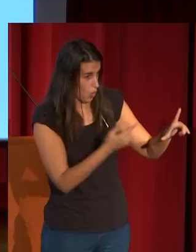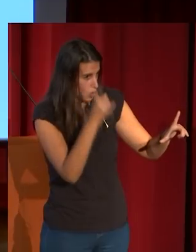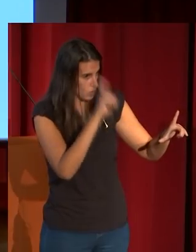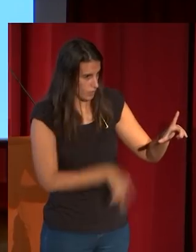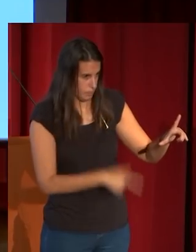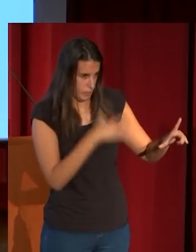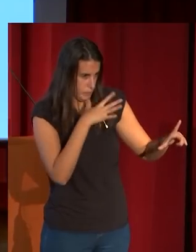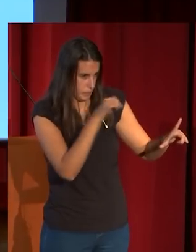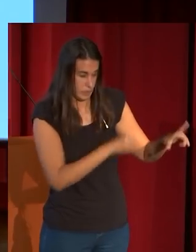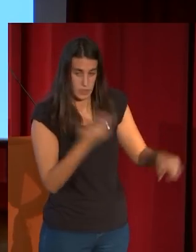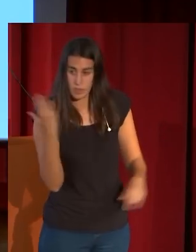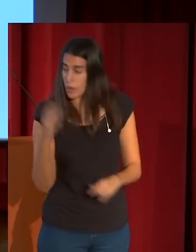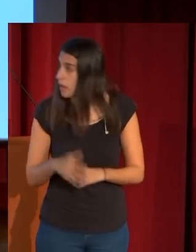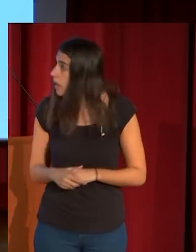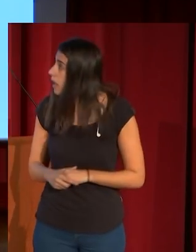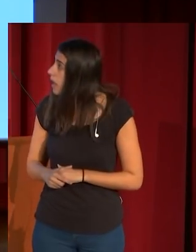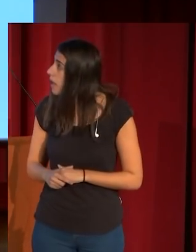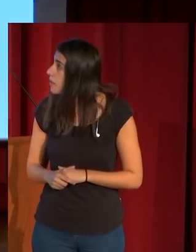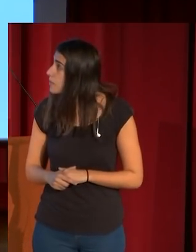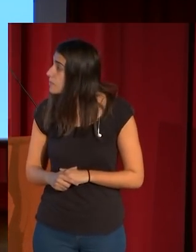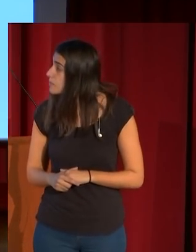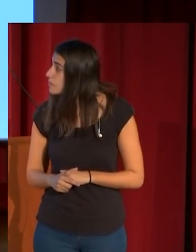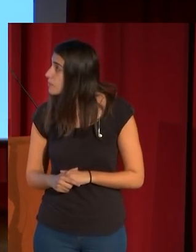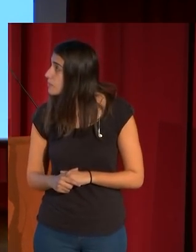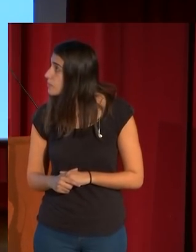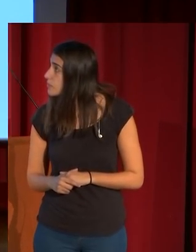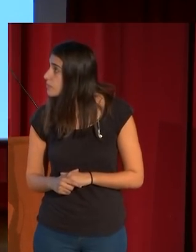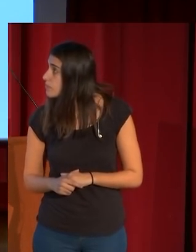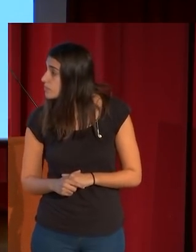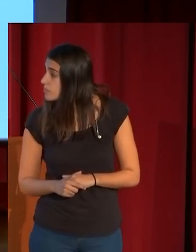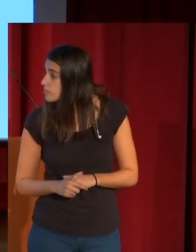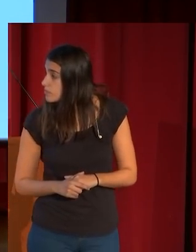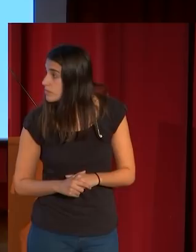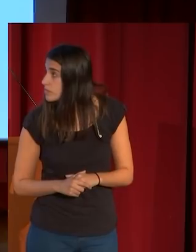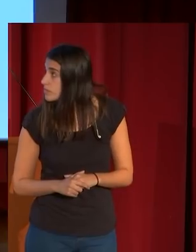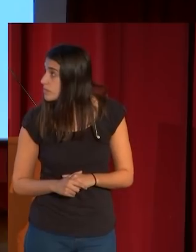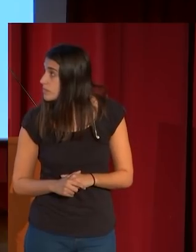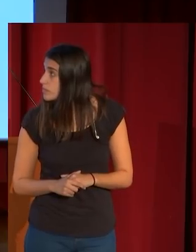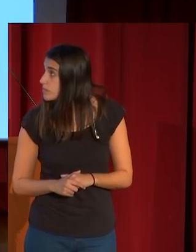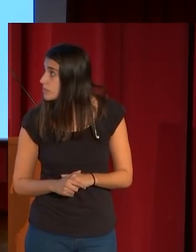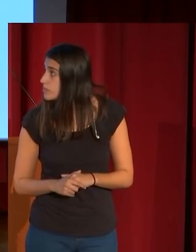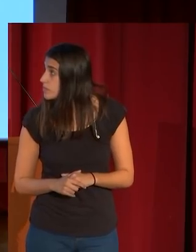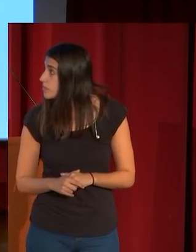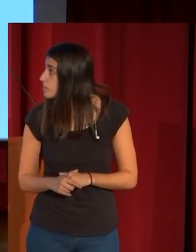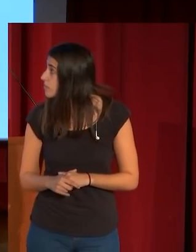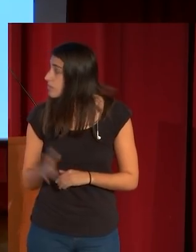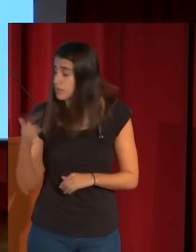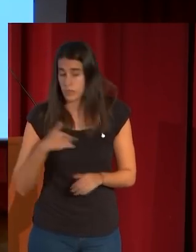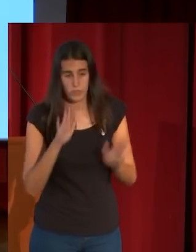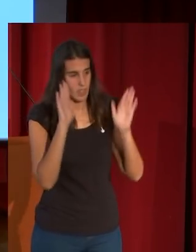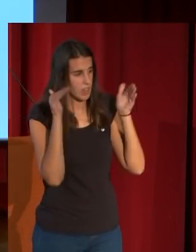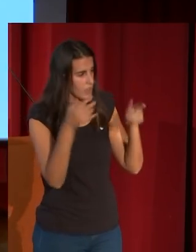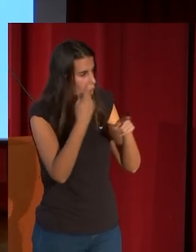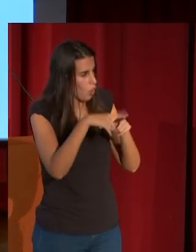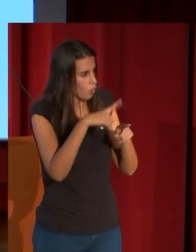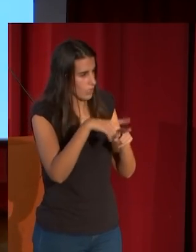fluidez extraordinaria. Aquí ven la parte del menipo que él capta, centrándose absolutamente en lo que le